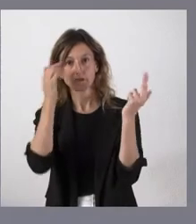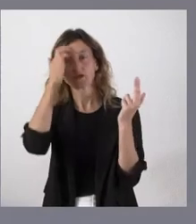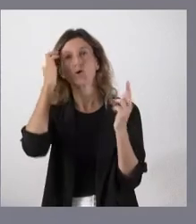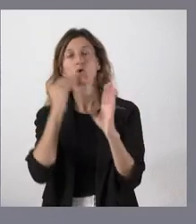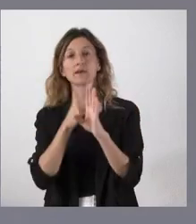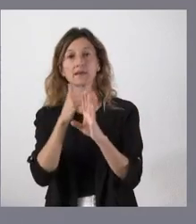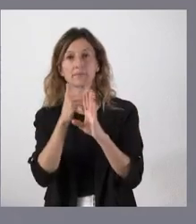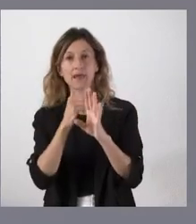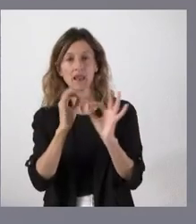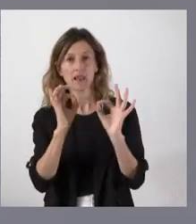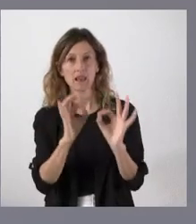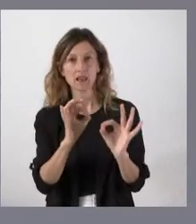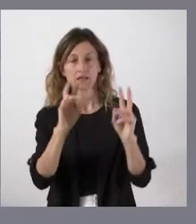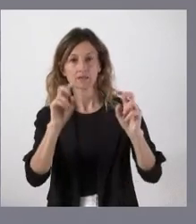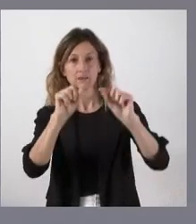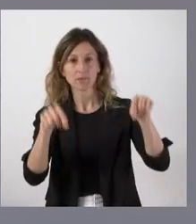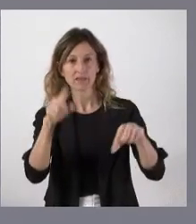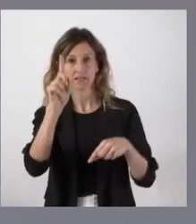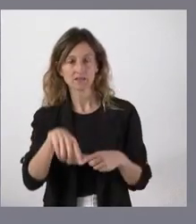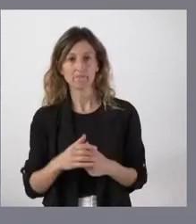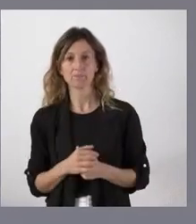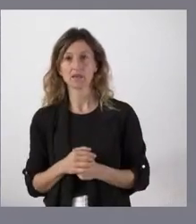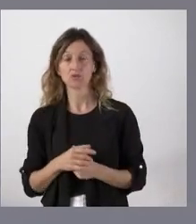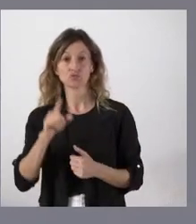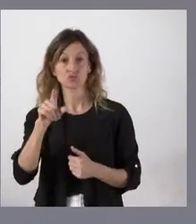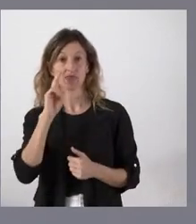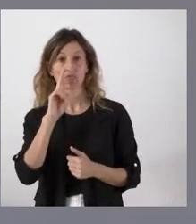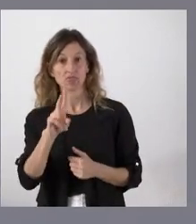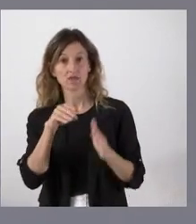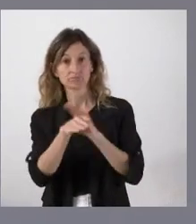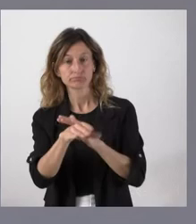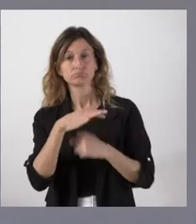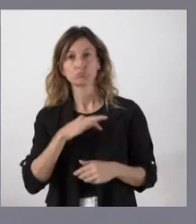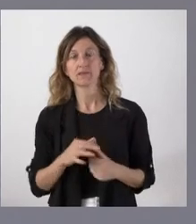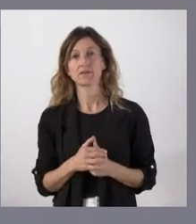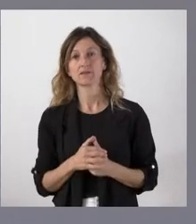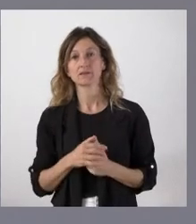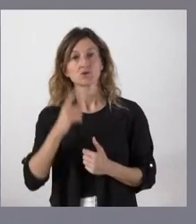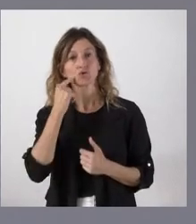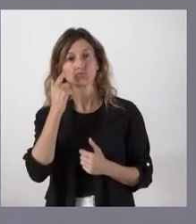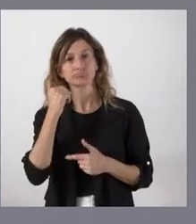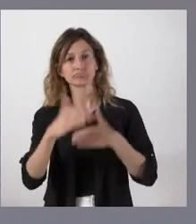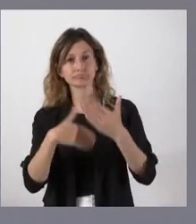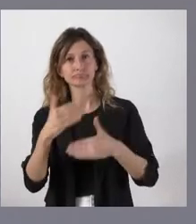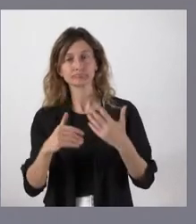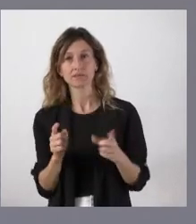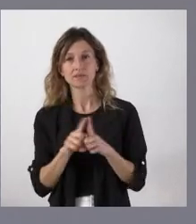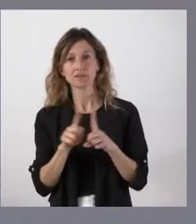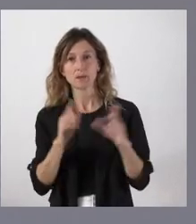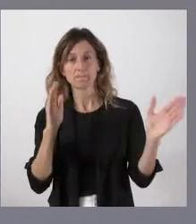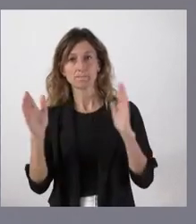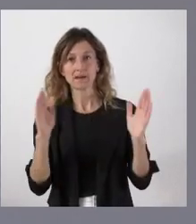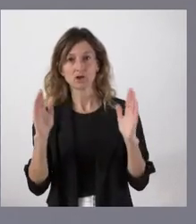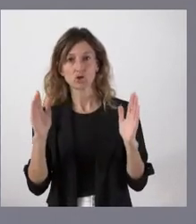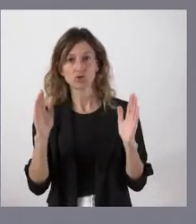agregación incluso de ámbito provincial, como ustedes han podido disponer de ellos con carácter habitual todo lo que ha durado el periodo más